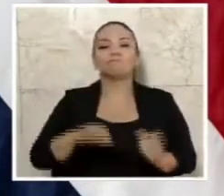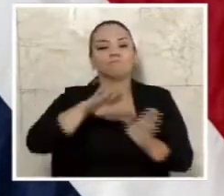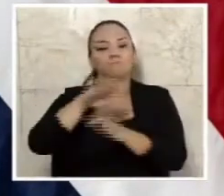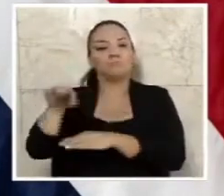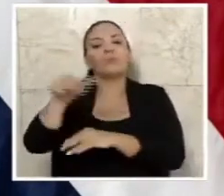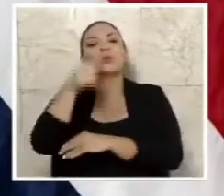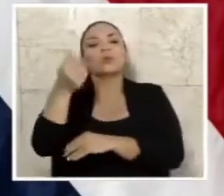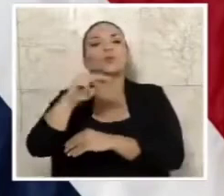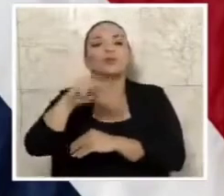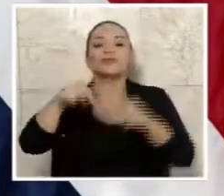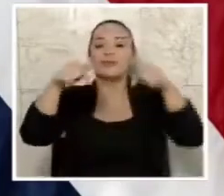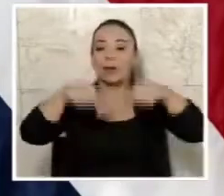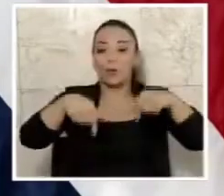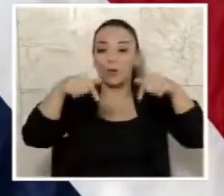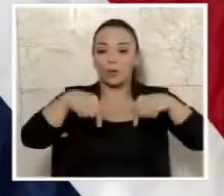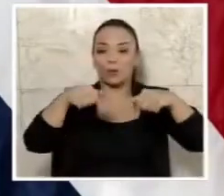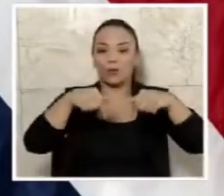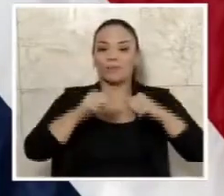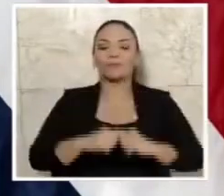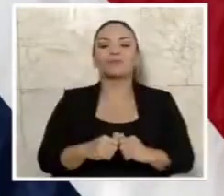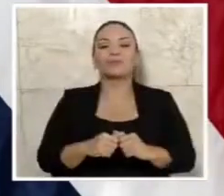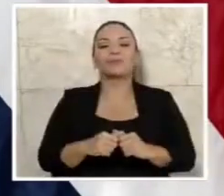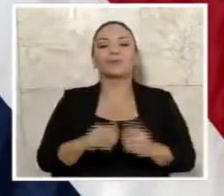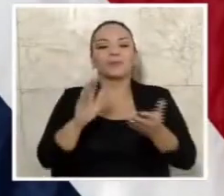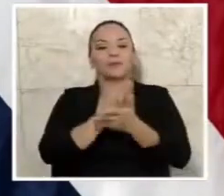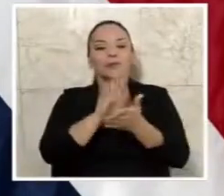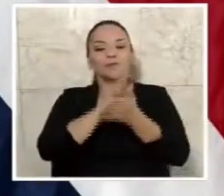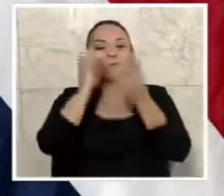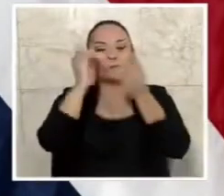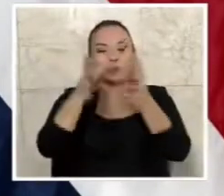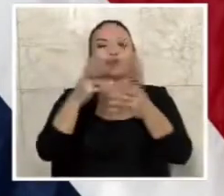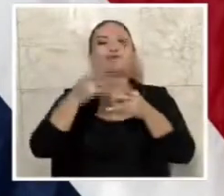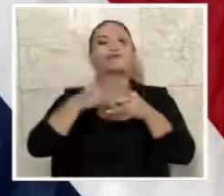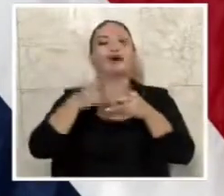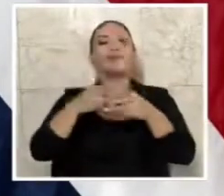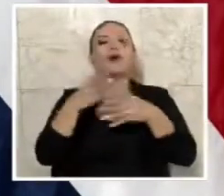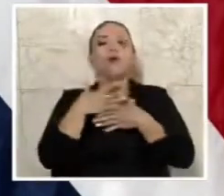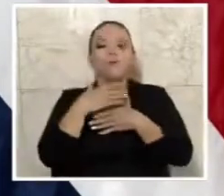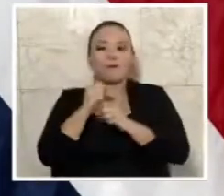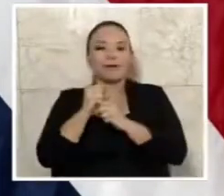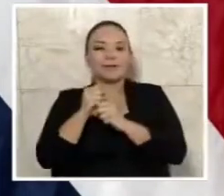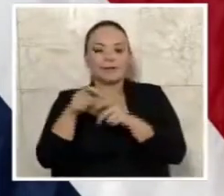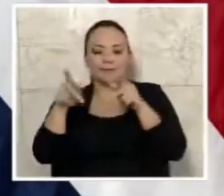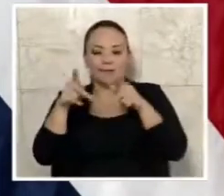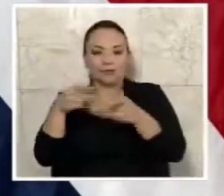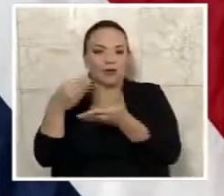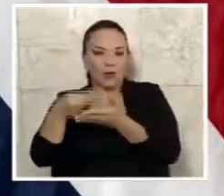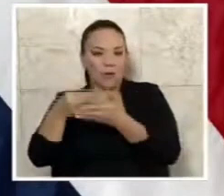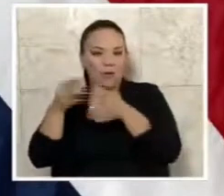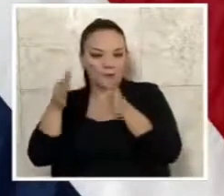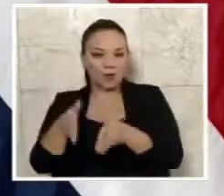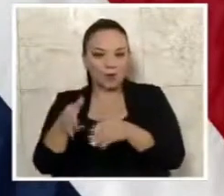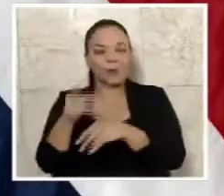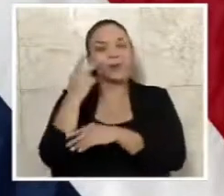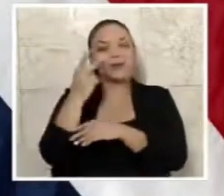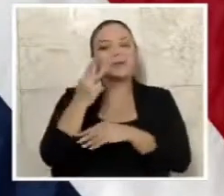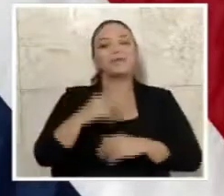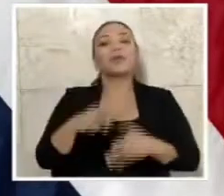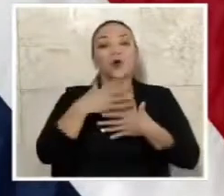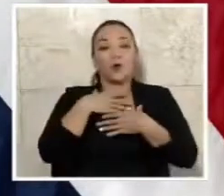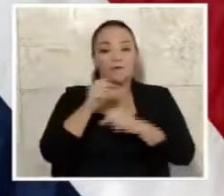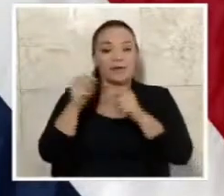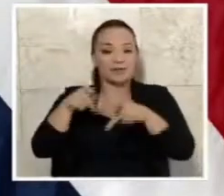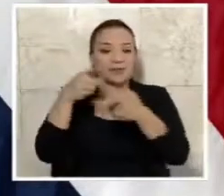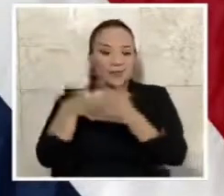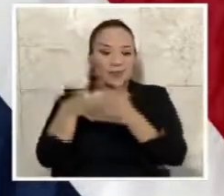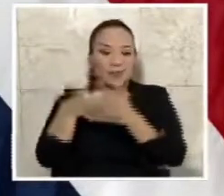que hoy salió el reporte de la confianza del consumidor. Y fíjense, la confianza del